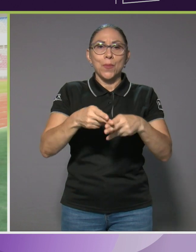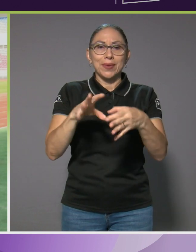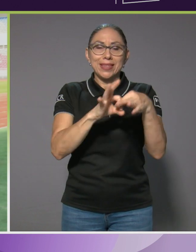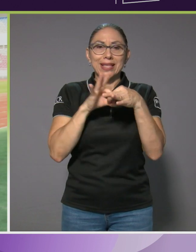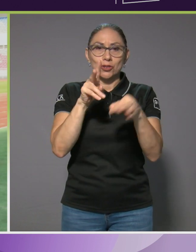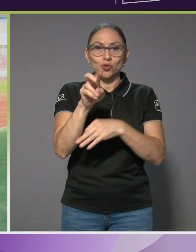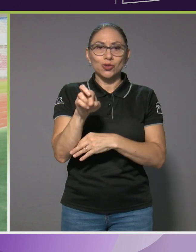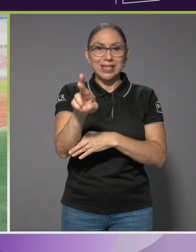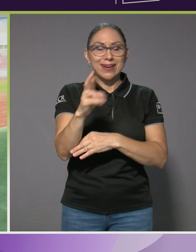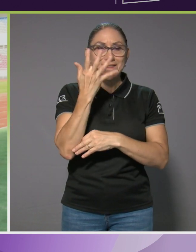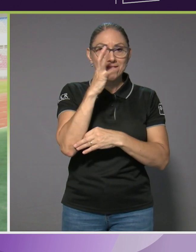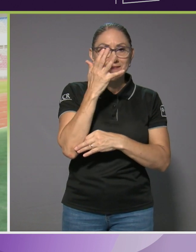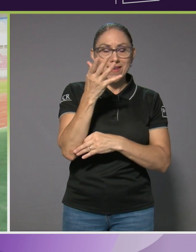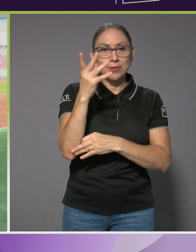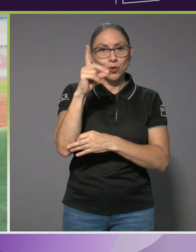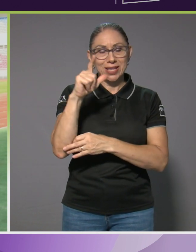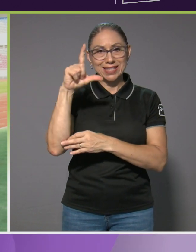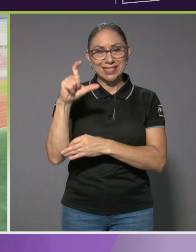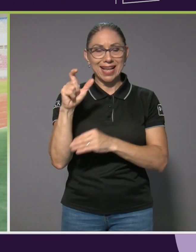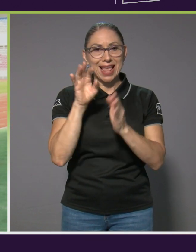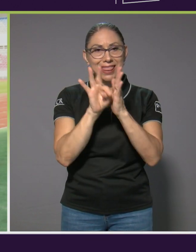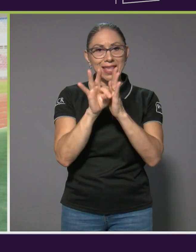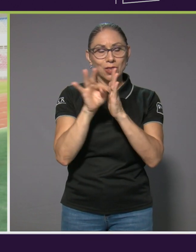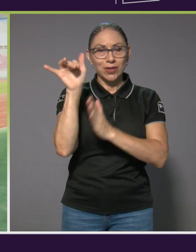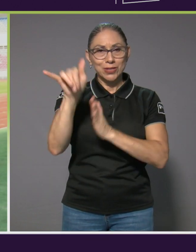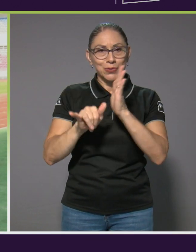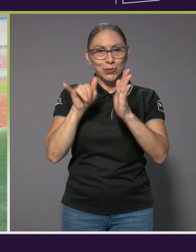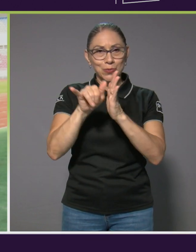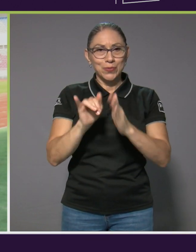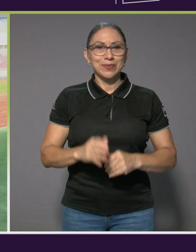UCR en Facebook, Instagram, TikTok y YouTube.